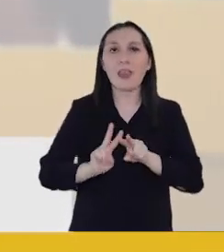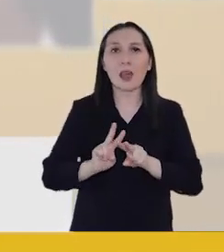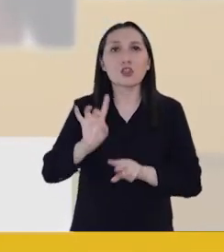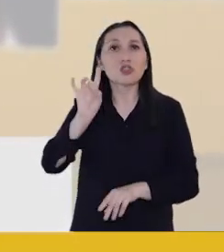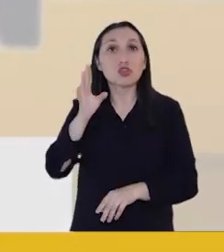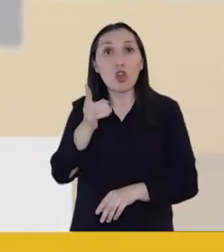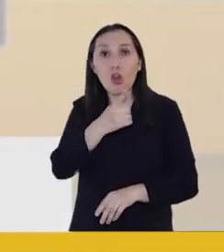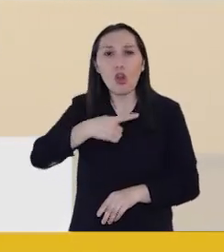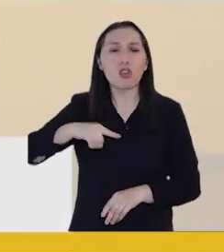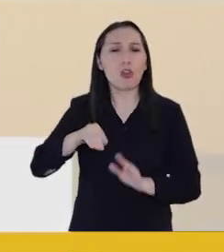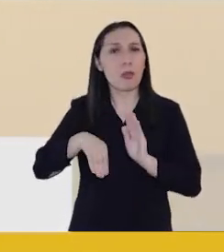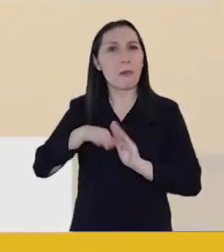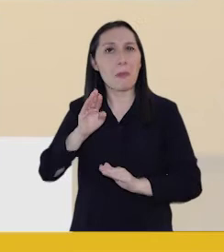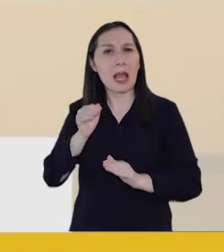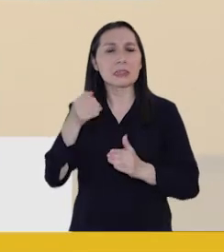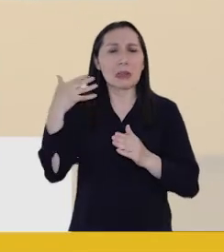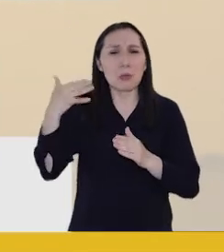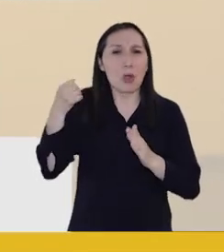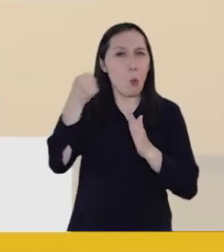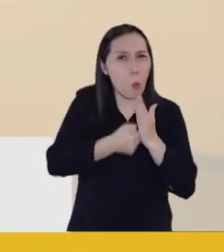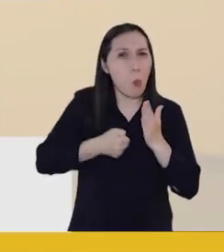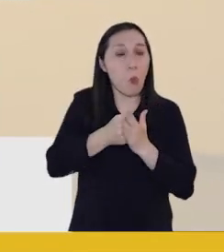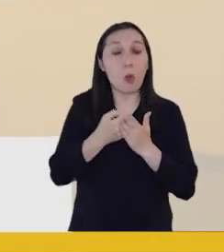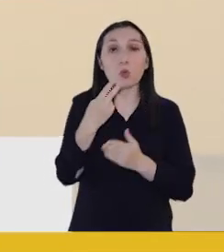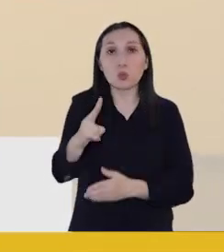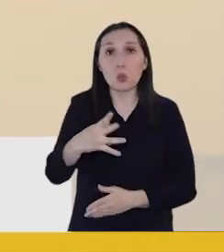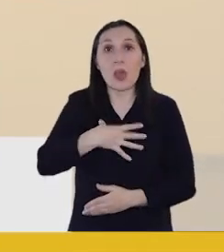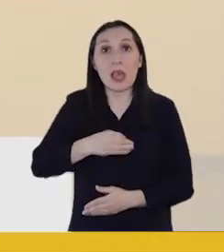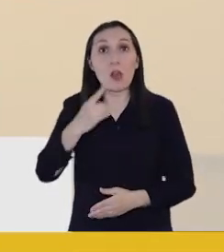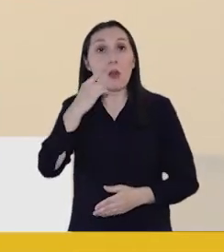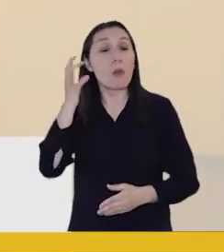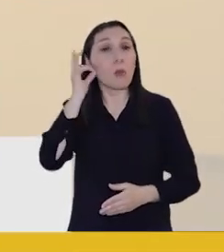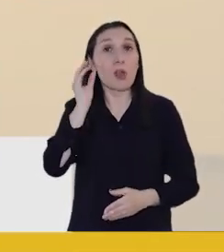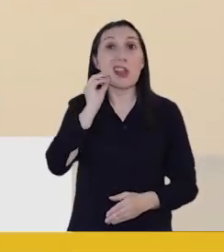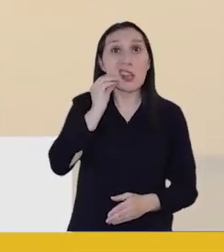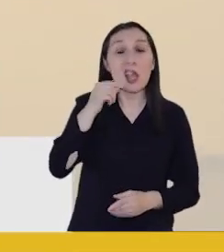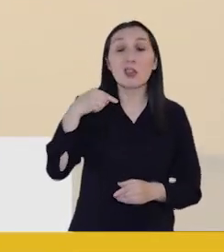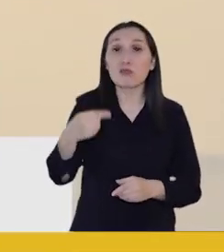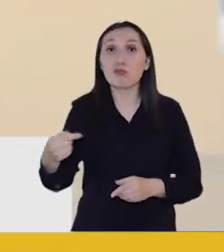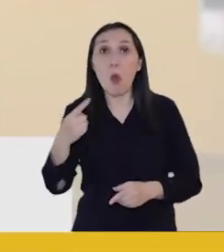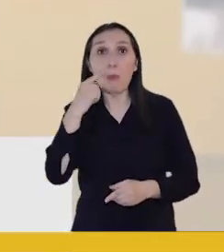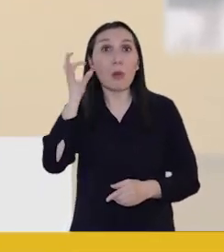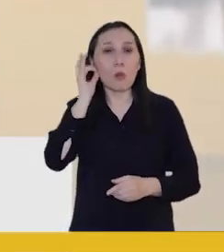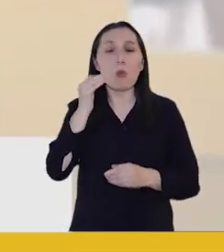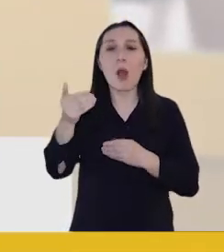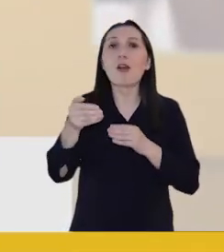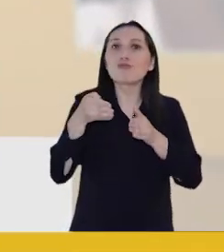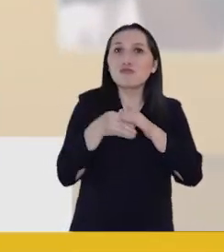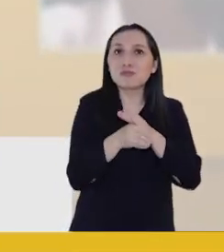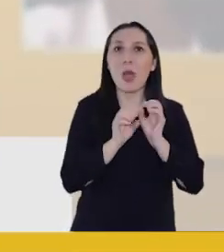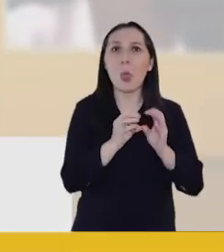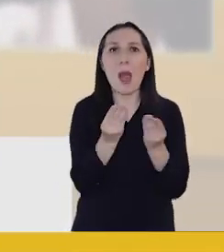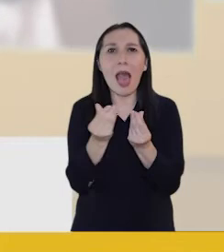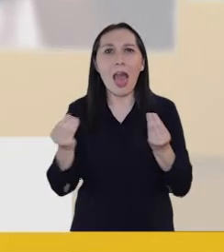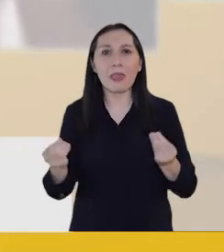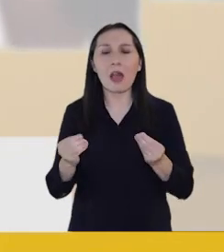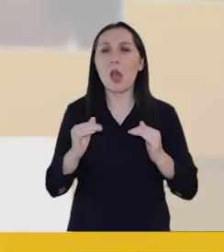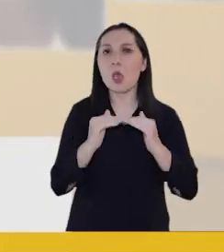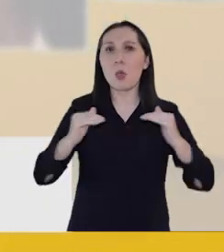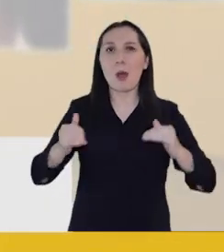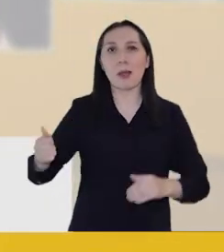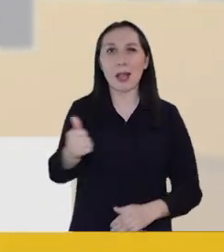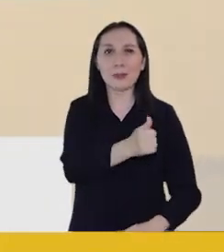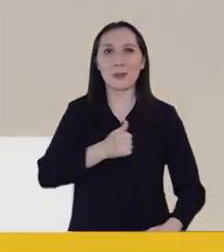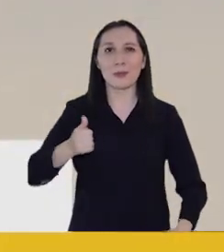realizar solo si damos la más importante batalla para que su hijo e hija, nieto o nieta, accedan a educación de calidad equivalente